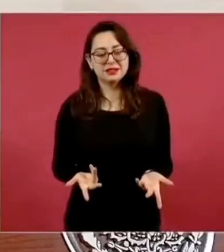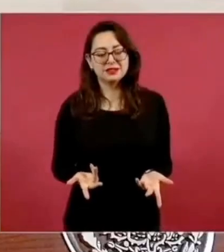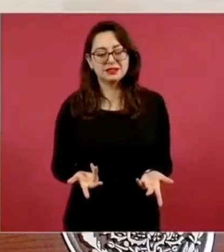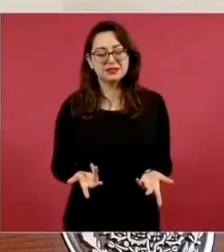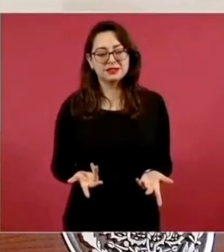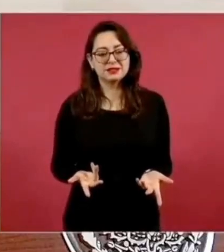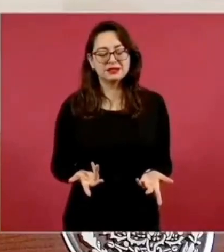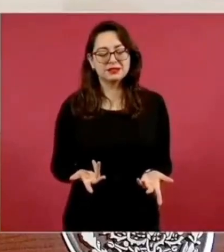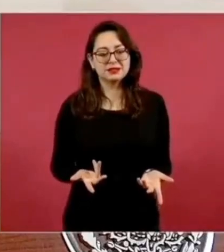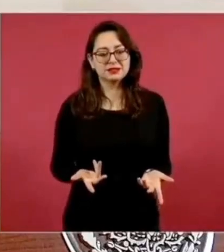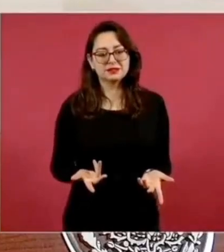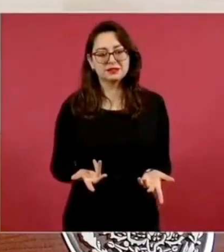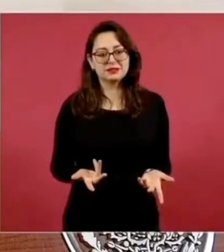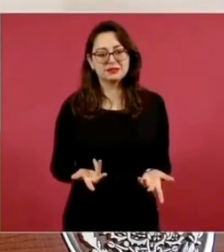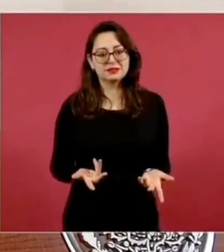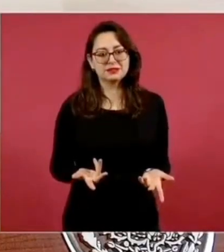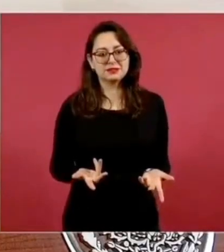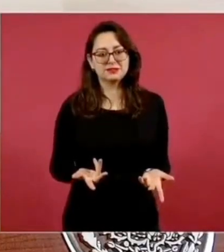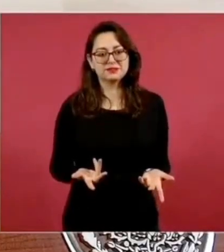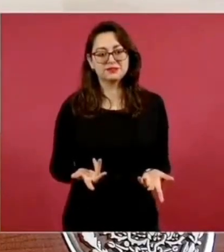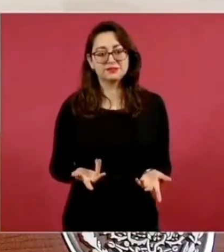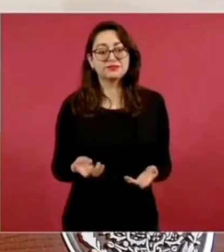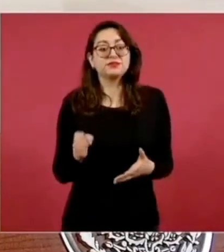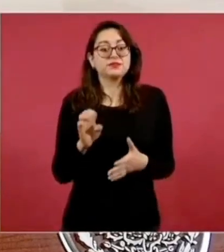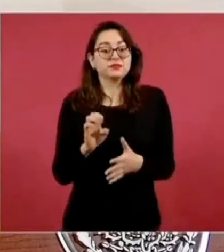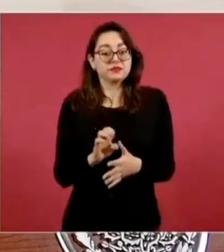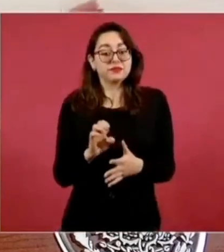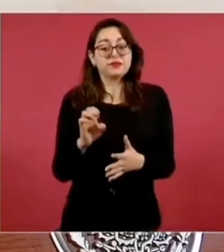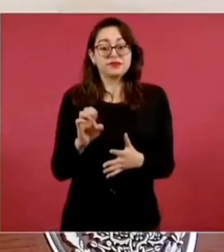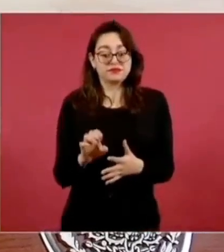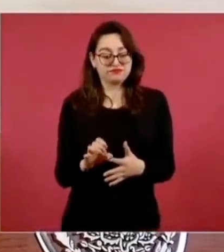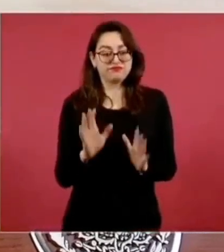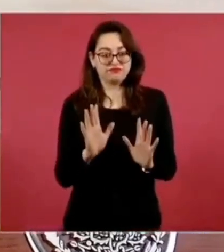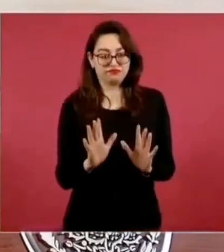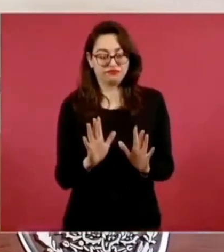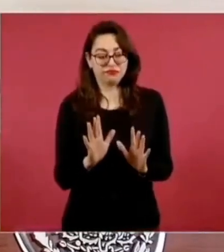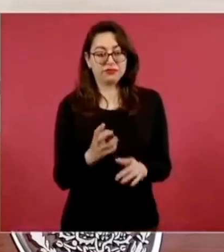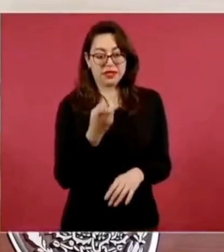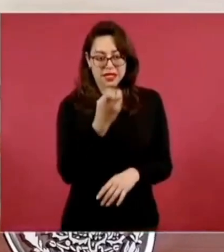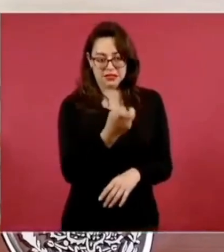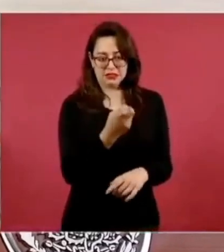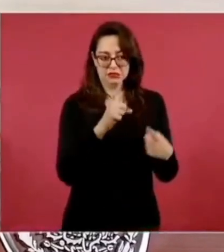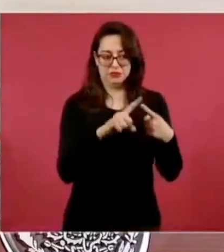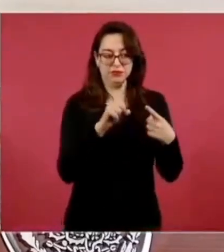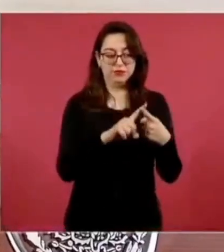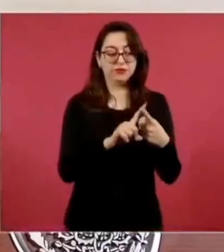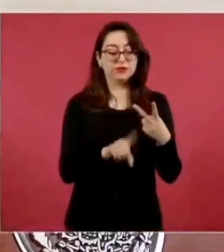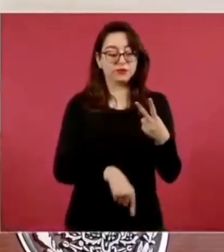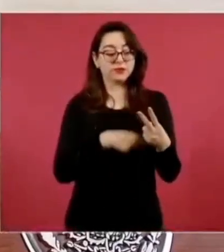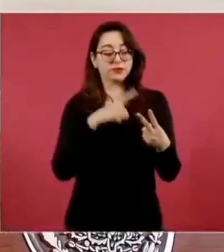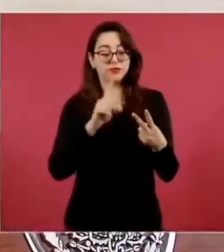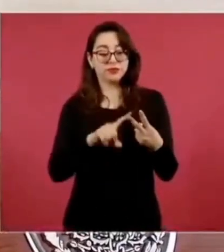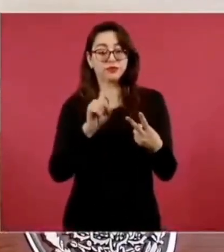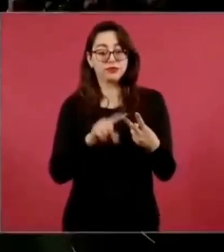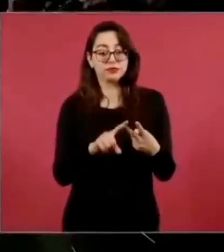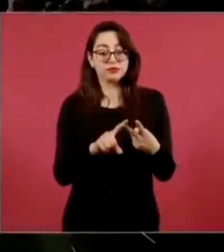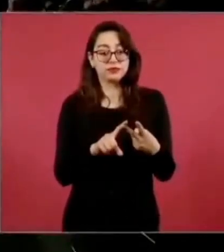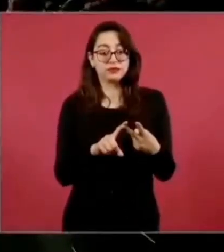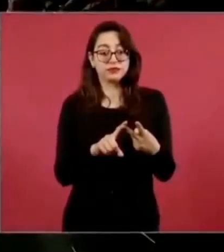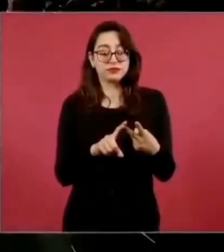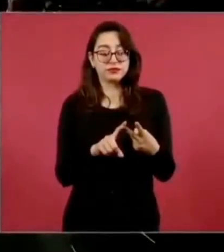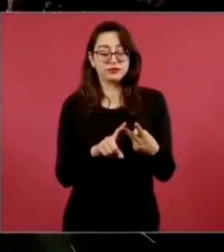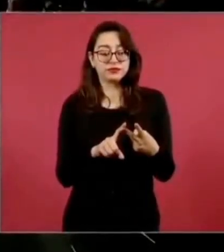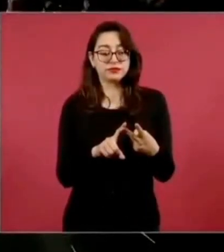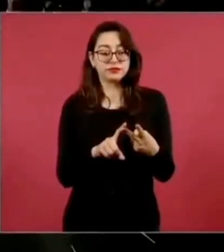Entonces, eso por un lado. Por otro lado, el Poder